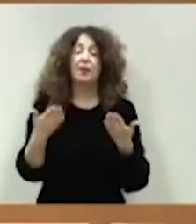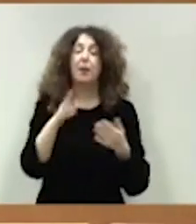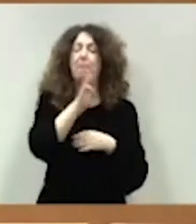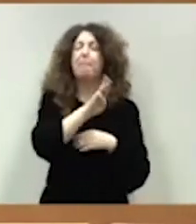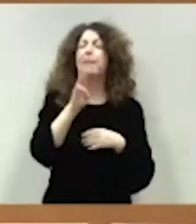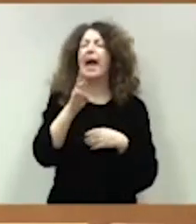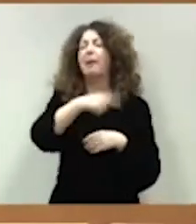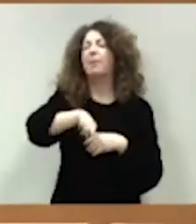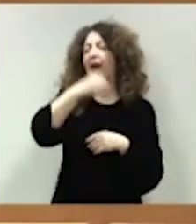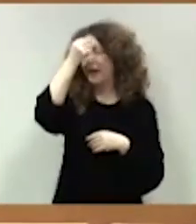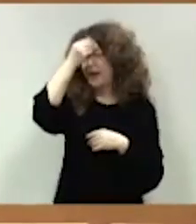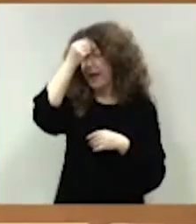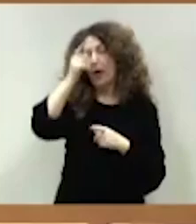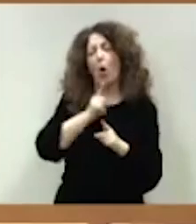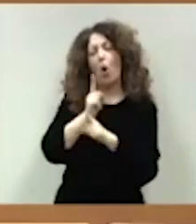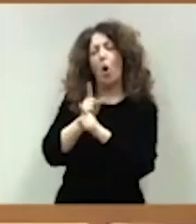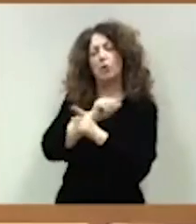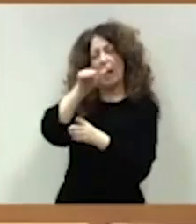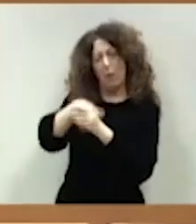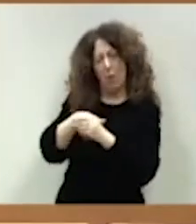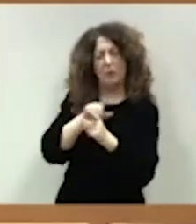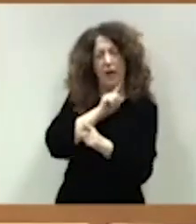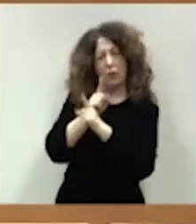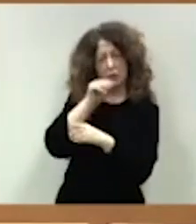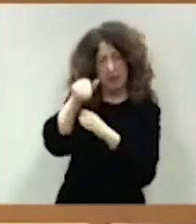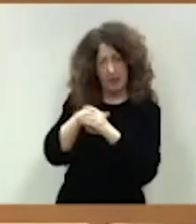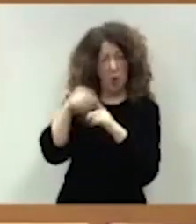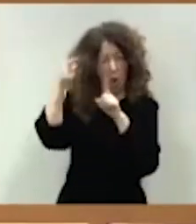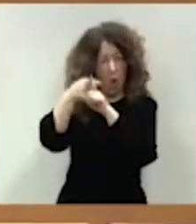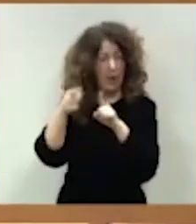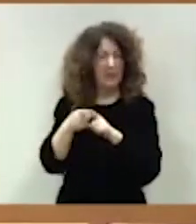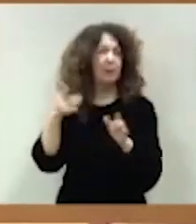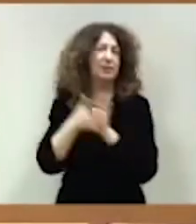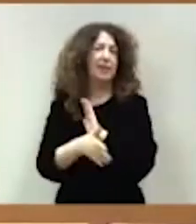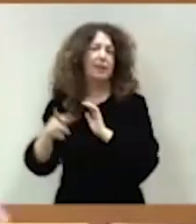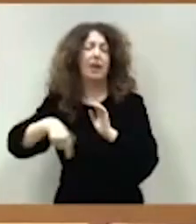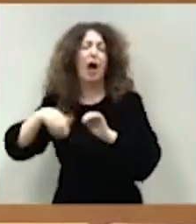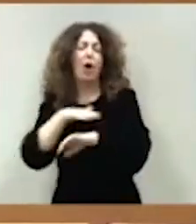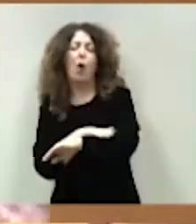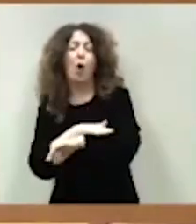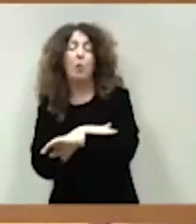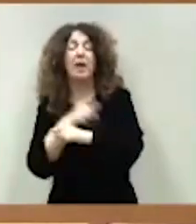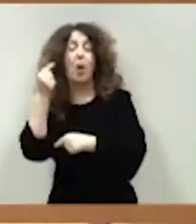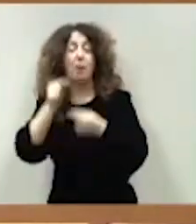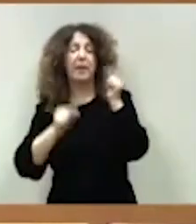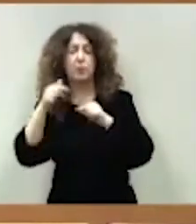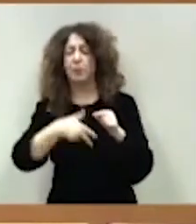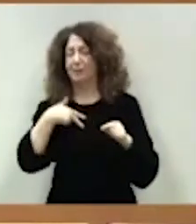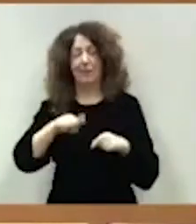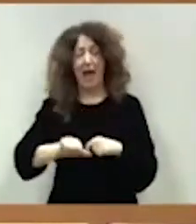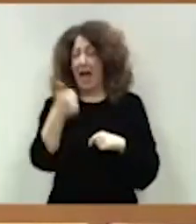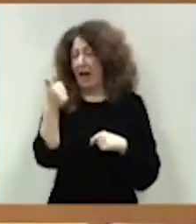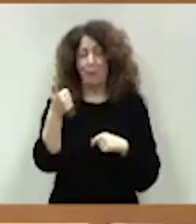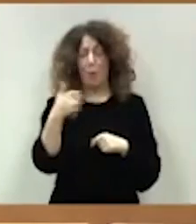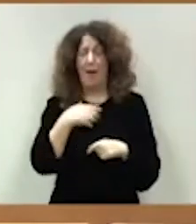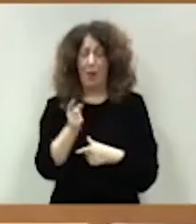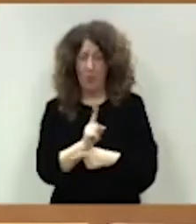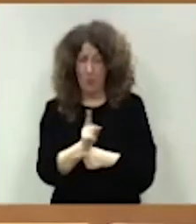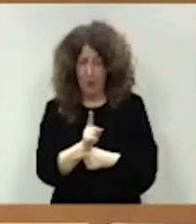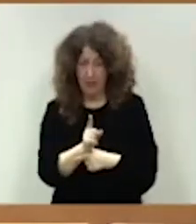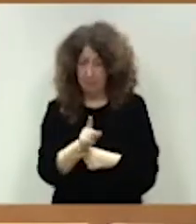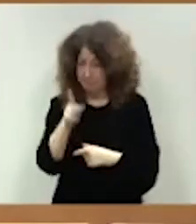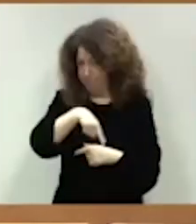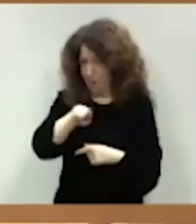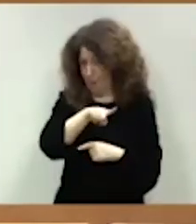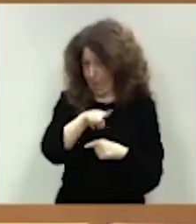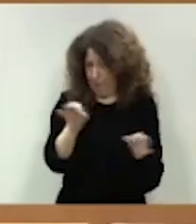crea que vetando estos objetivos el Gobierno no va a poder aprobar los presupuestos generales de 2024, se